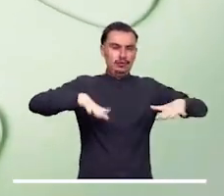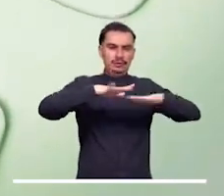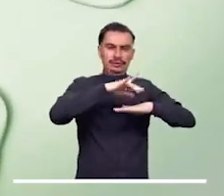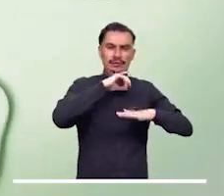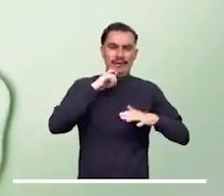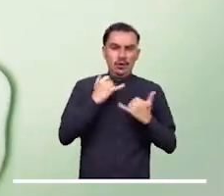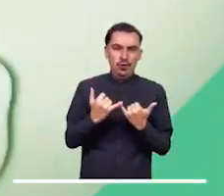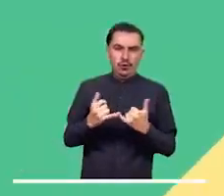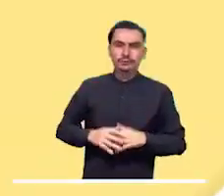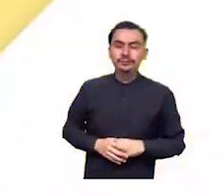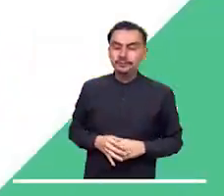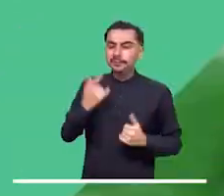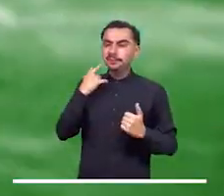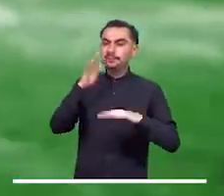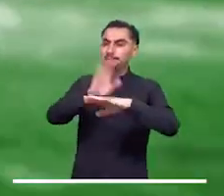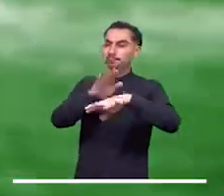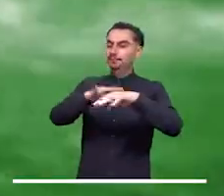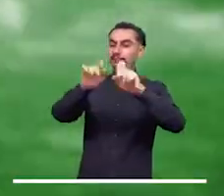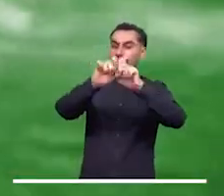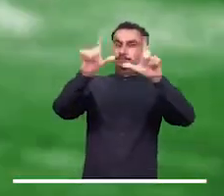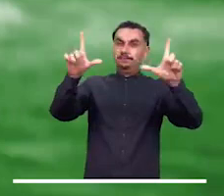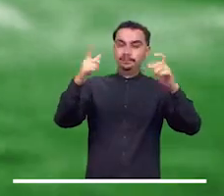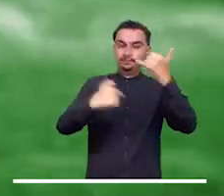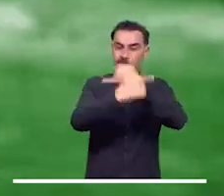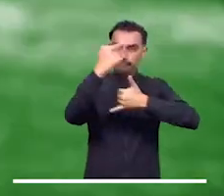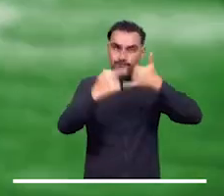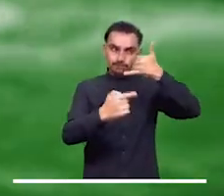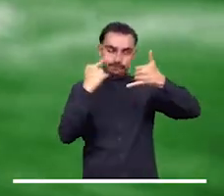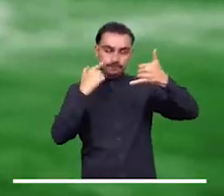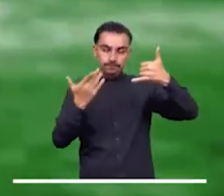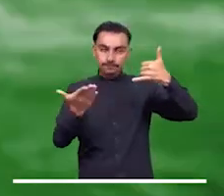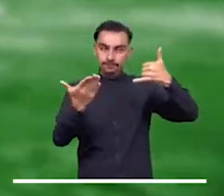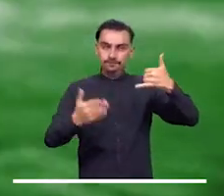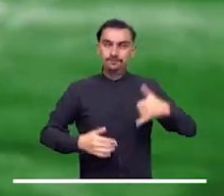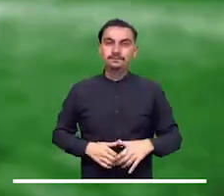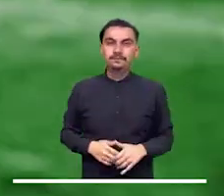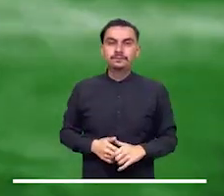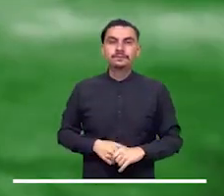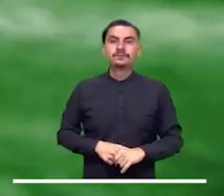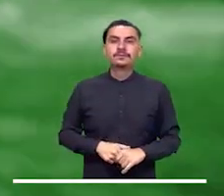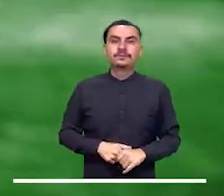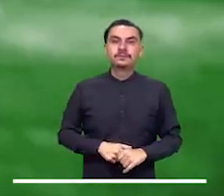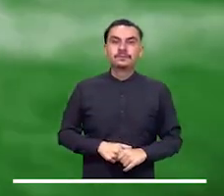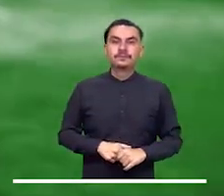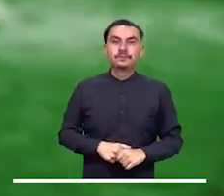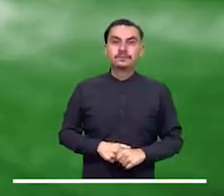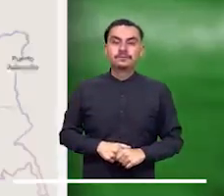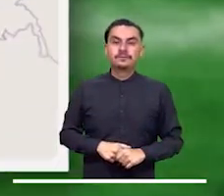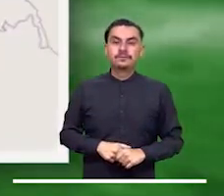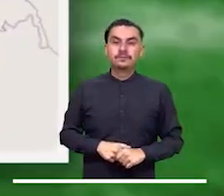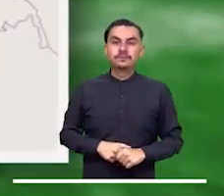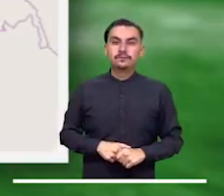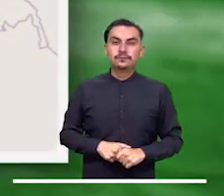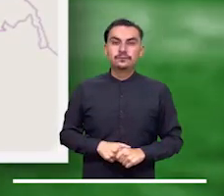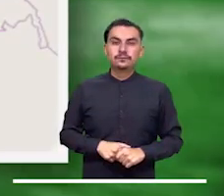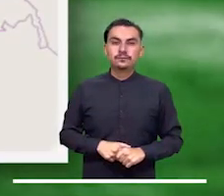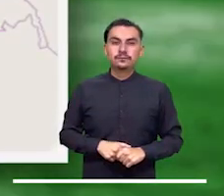norte y oriente. Les compartimos un resumen de las alertas más relevantes de la mañana.